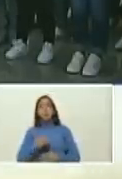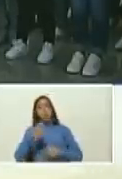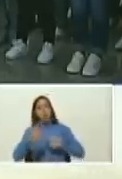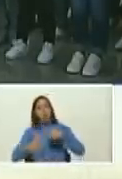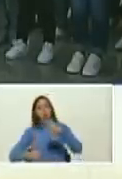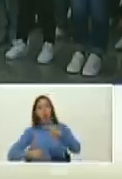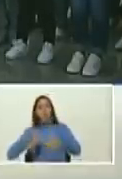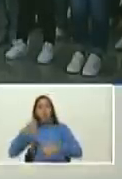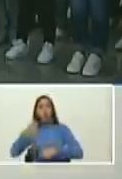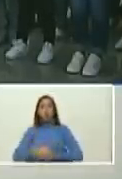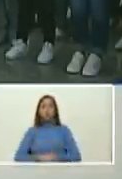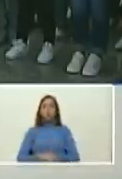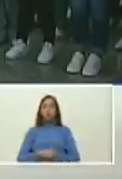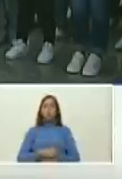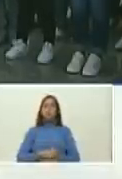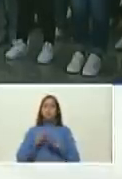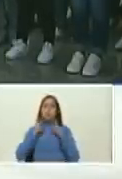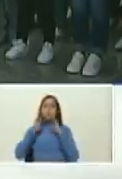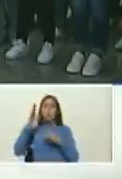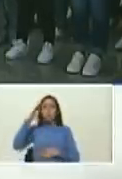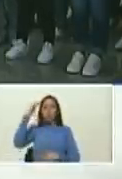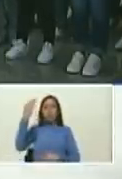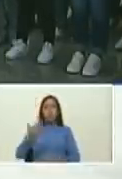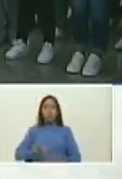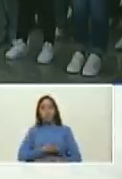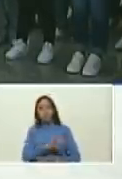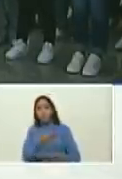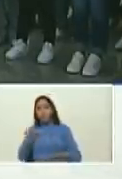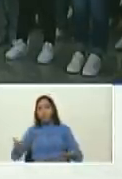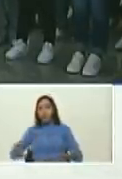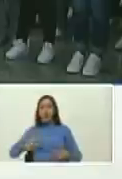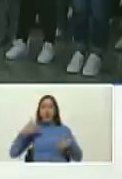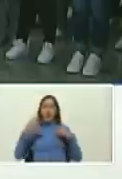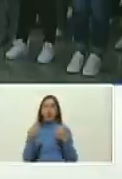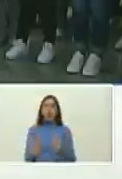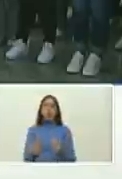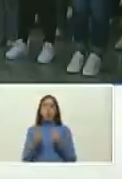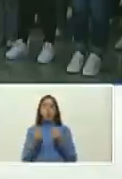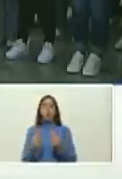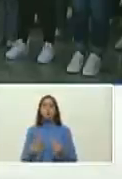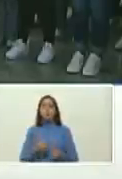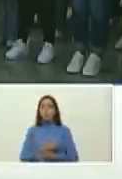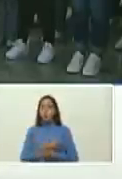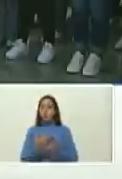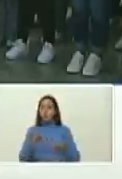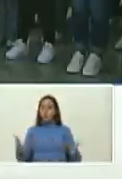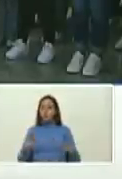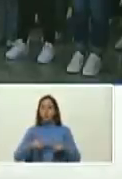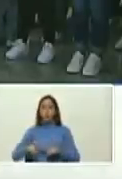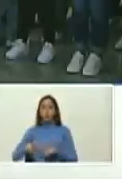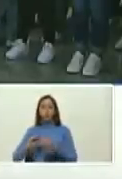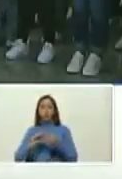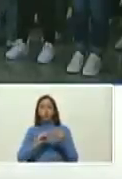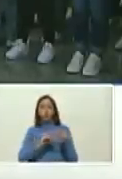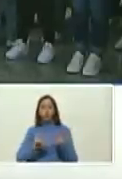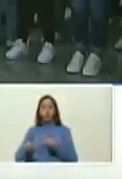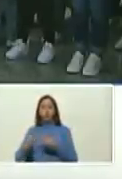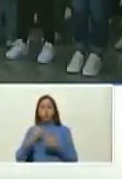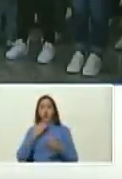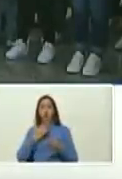bueno que Dios los bendiga vale mucha alegría de entregarles estas instalaciones gracias